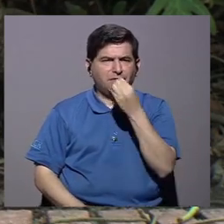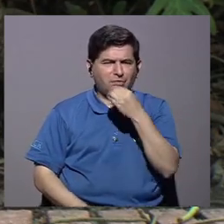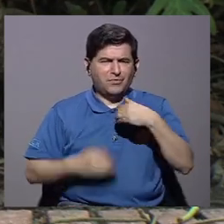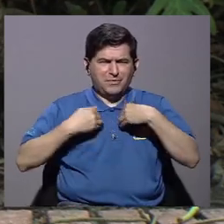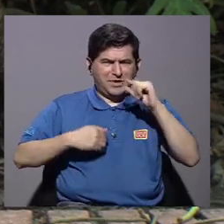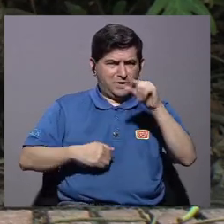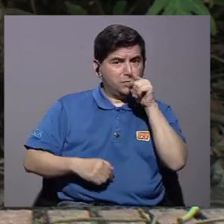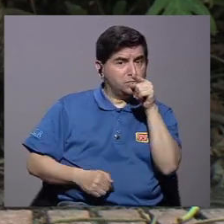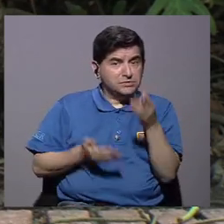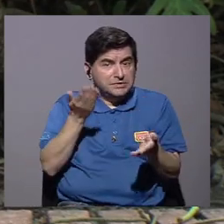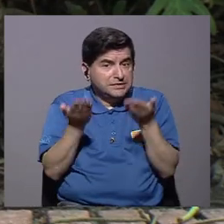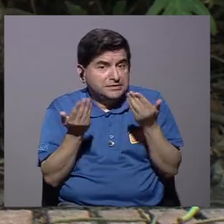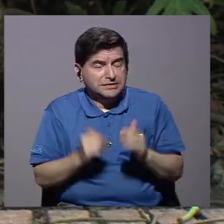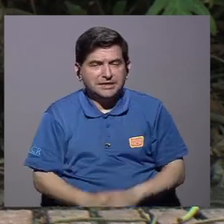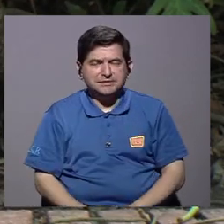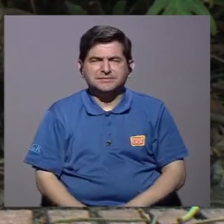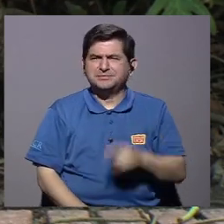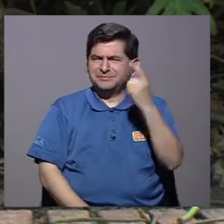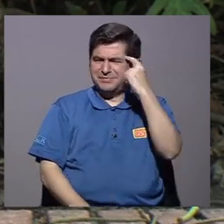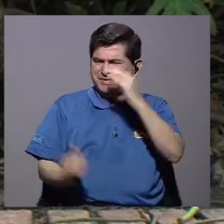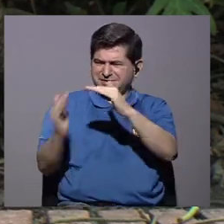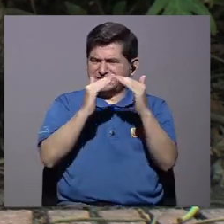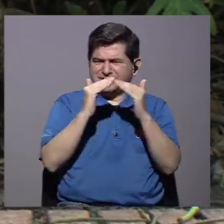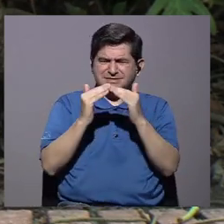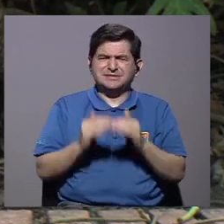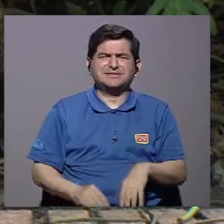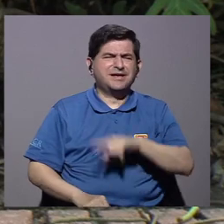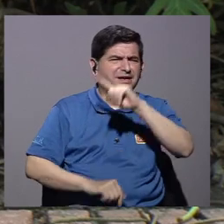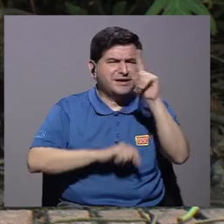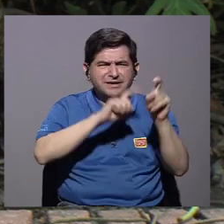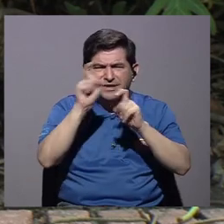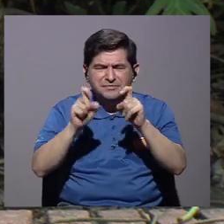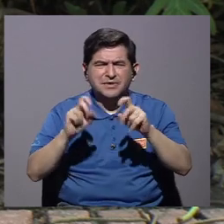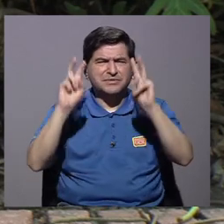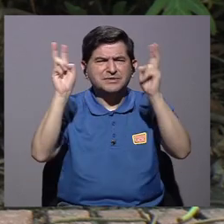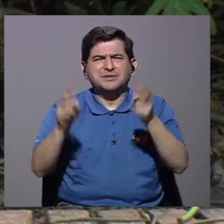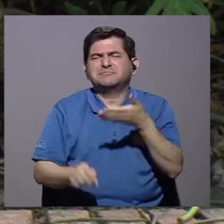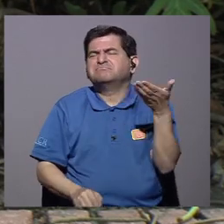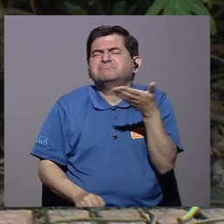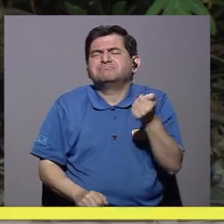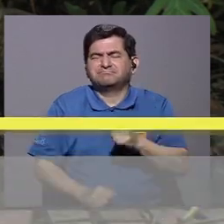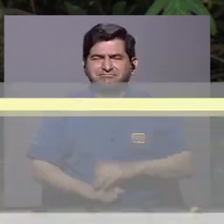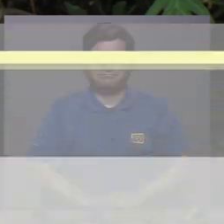alguna vez? Pues veamos qué piensa la población encuestada acerca de este tema.